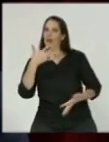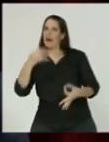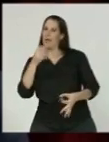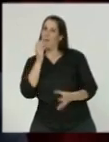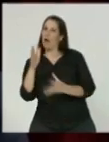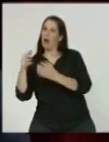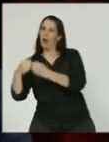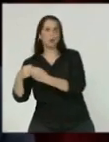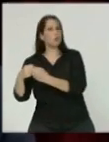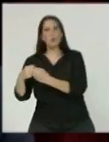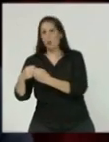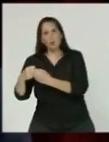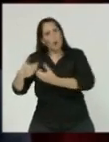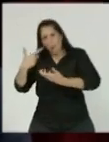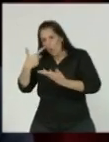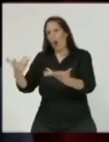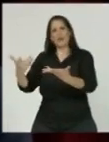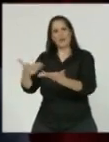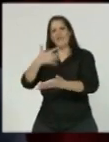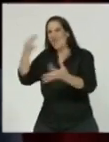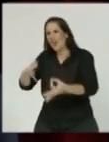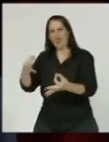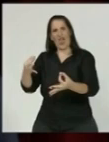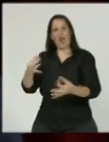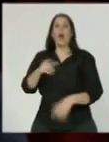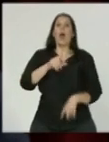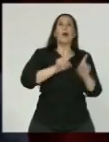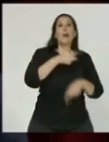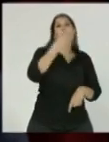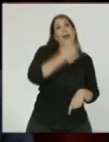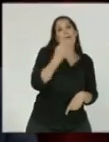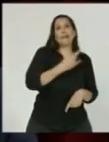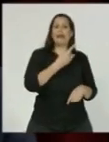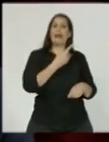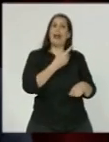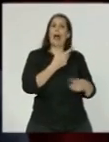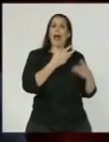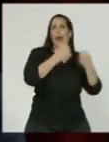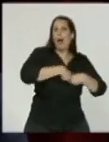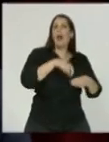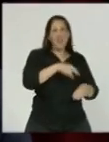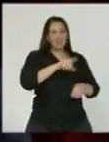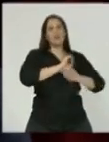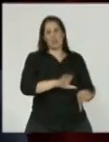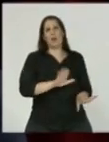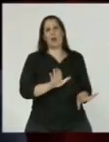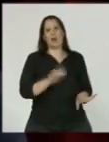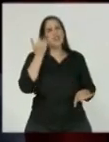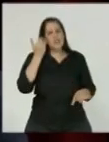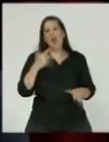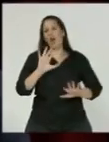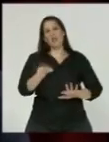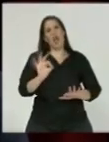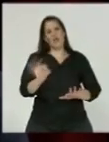es a la mentira, al ocultamiento, a no querer enfrentar la realidad. Que ya nos demostró el daño que